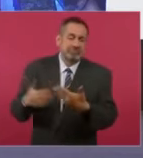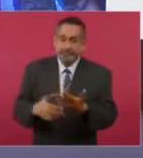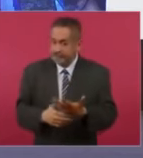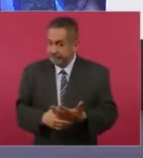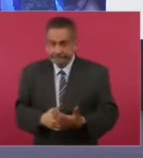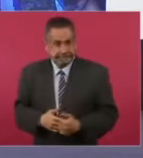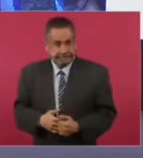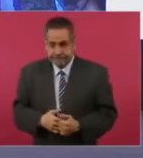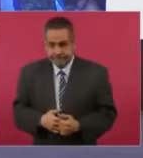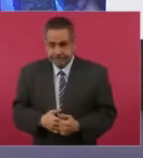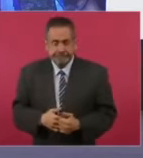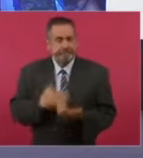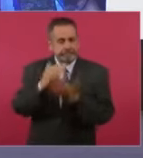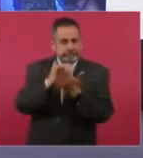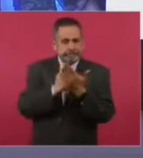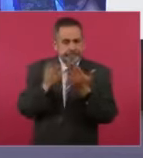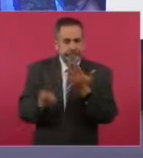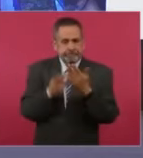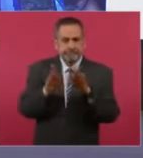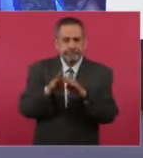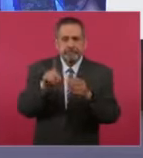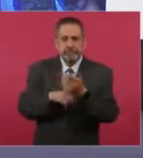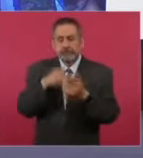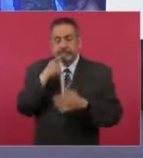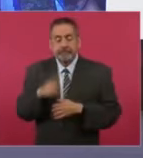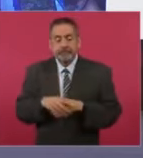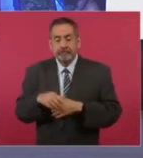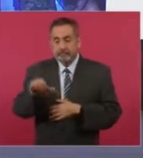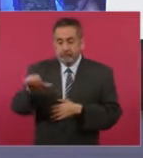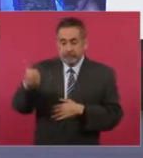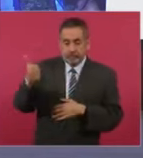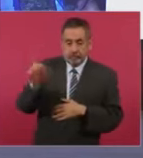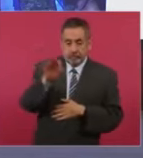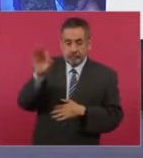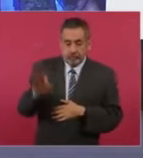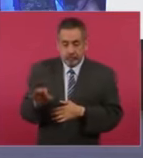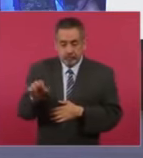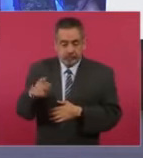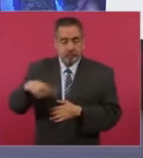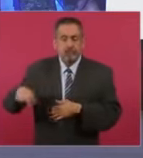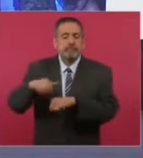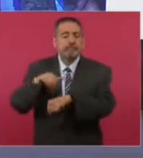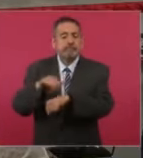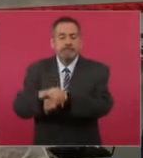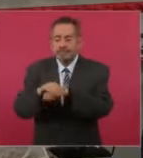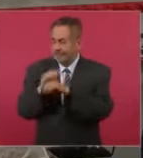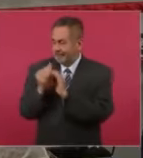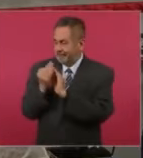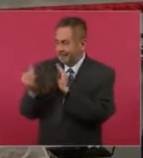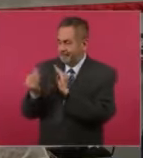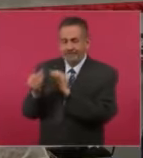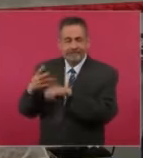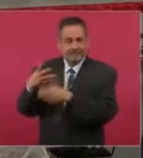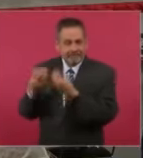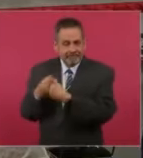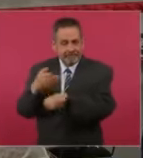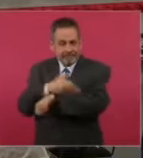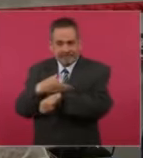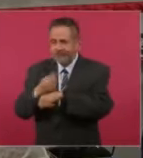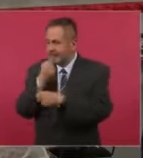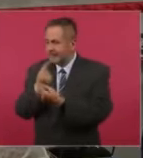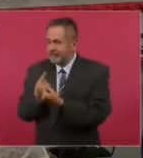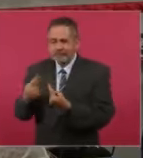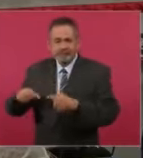de Consumo de Alcohol, Tabaco y Drogas, se encuentra que 11% de las amistades cercanas de niñas y